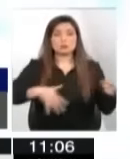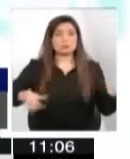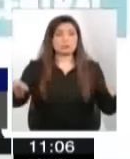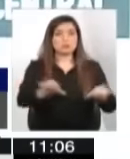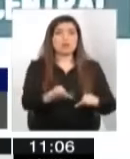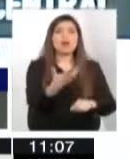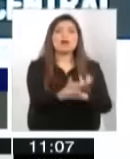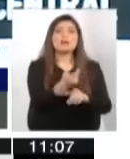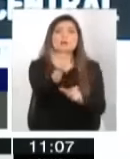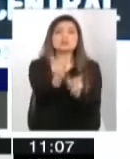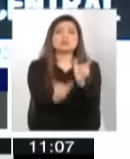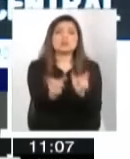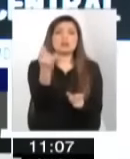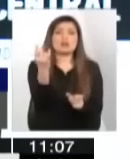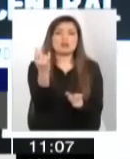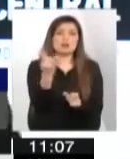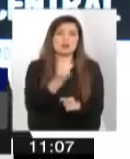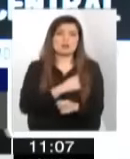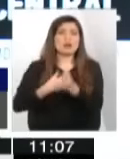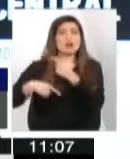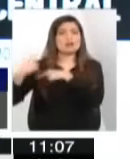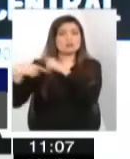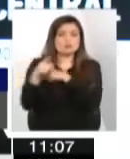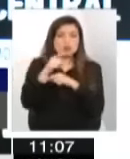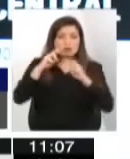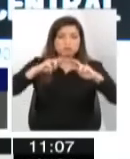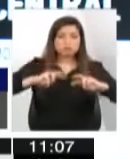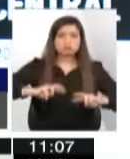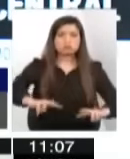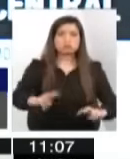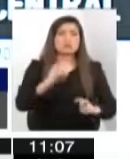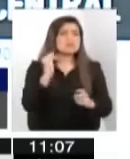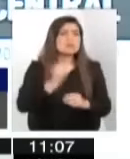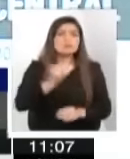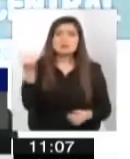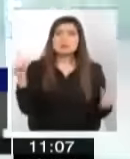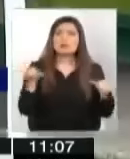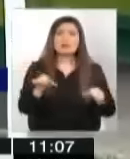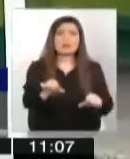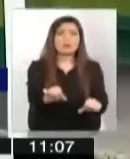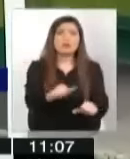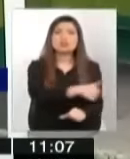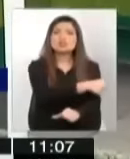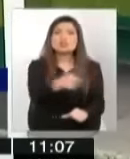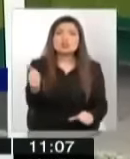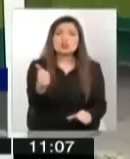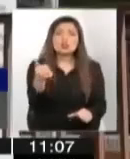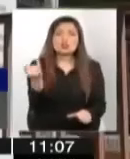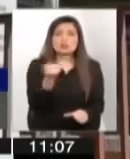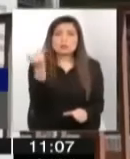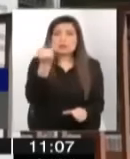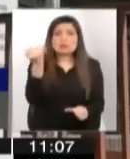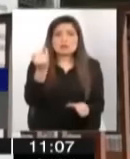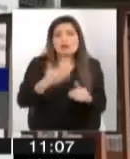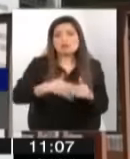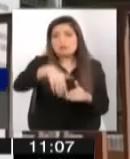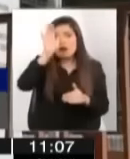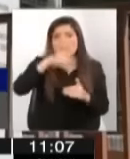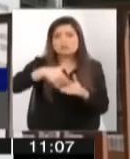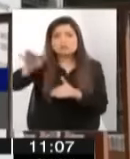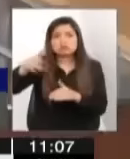católica, que ha documentado cómo fue un desastre desde siempre. Los niños todos para la independencia, todos para la casa, para la calle en el fondo.